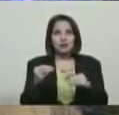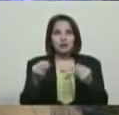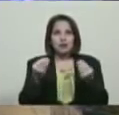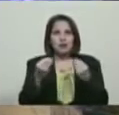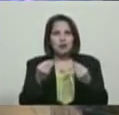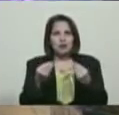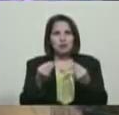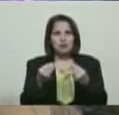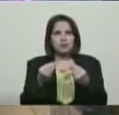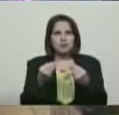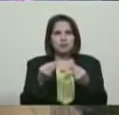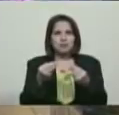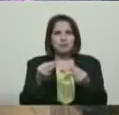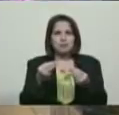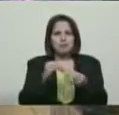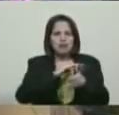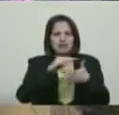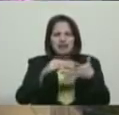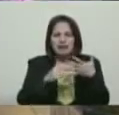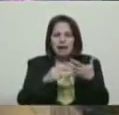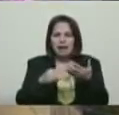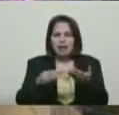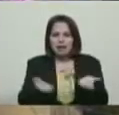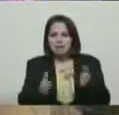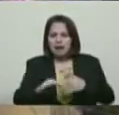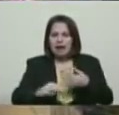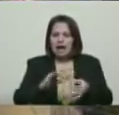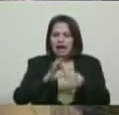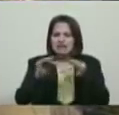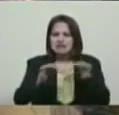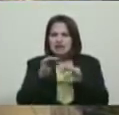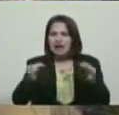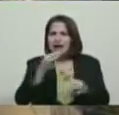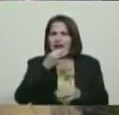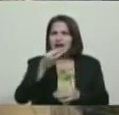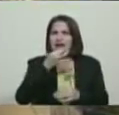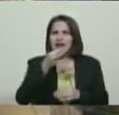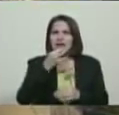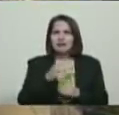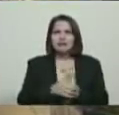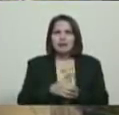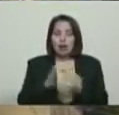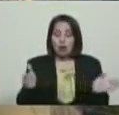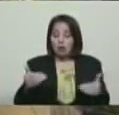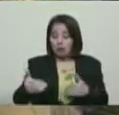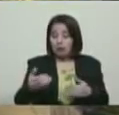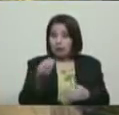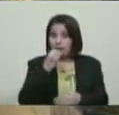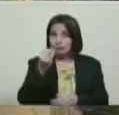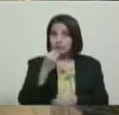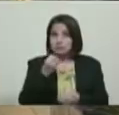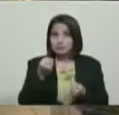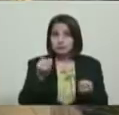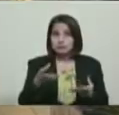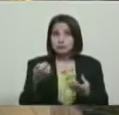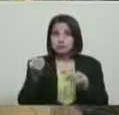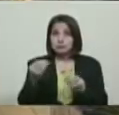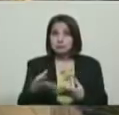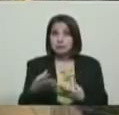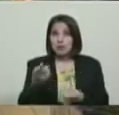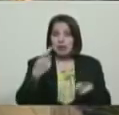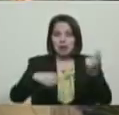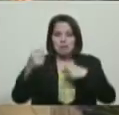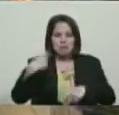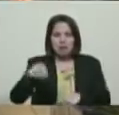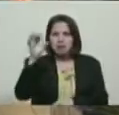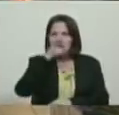materiales para las ayacas a través del plan de los clas, la distribución y venta del